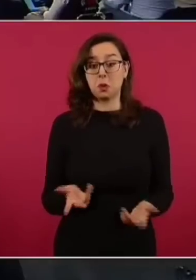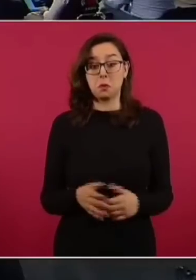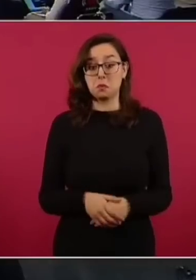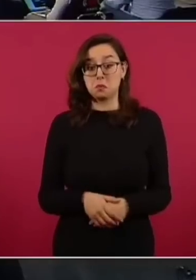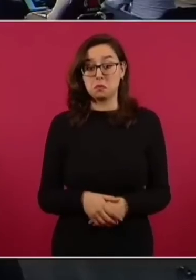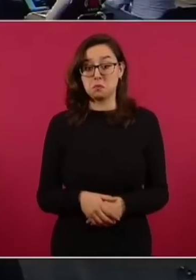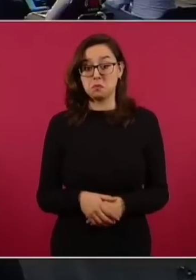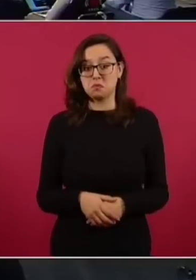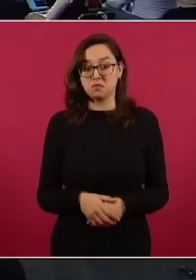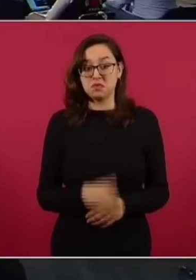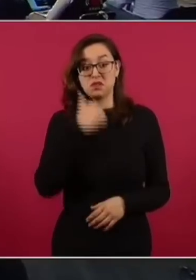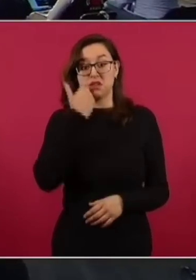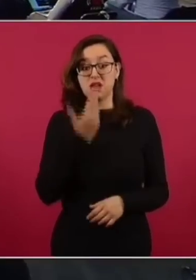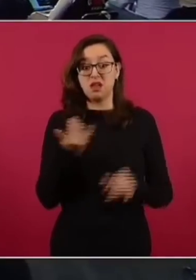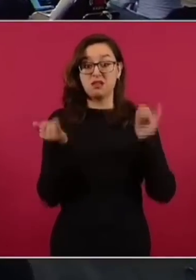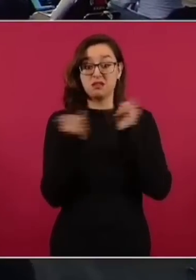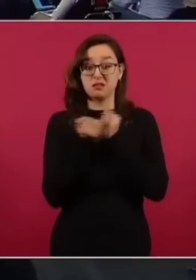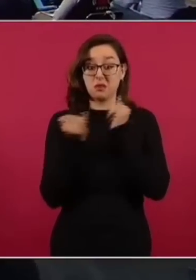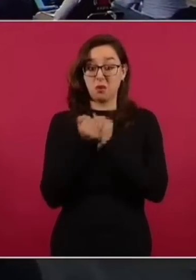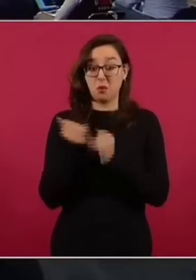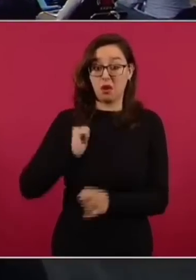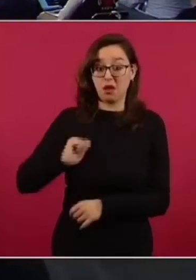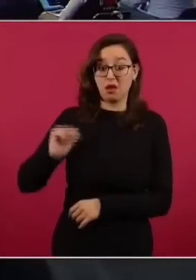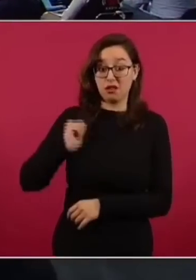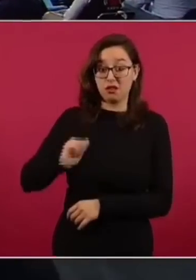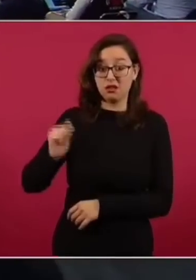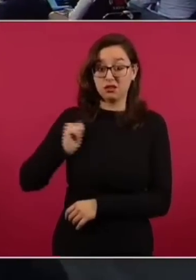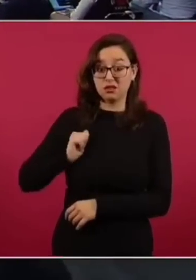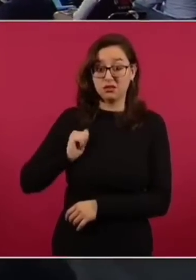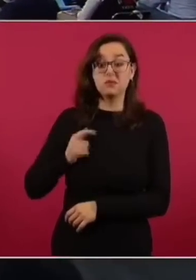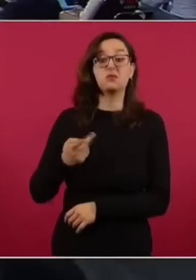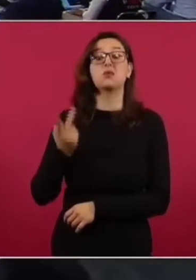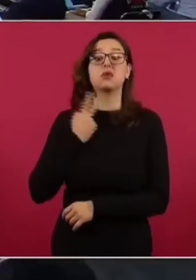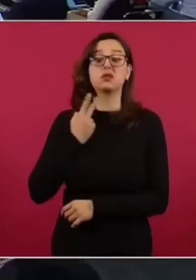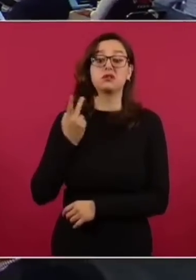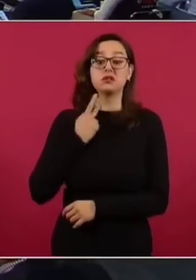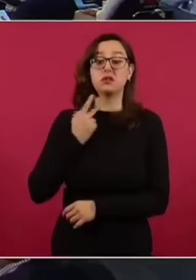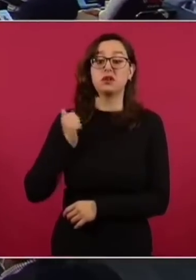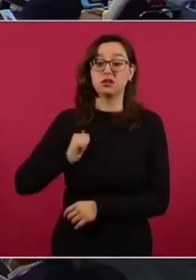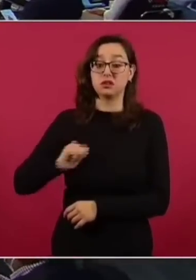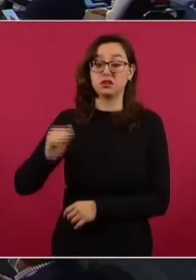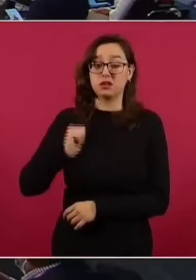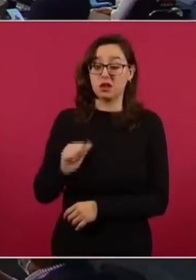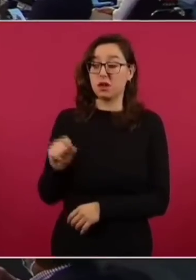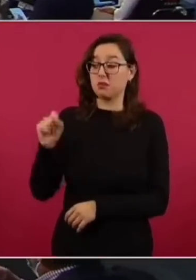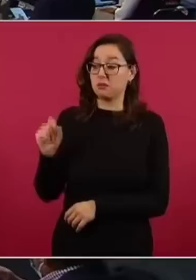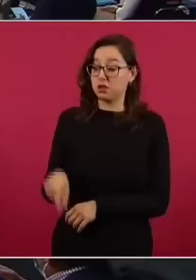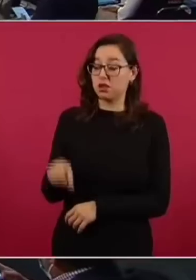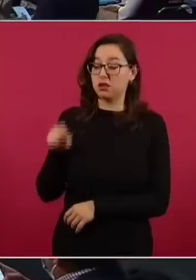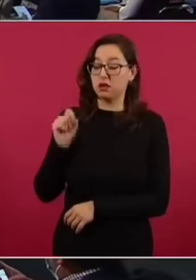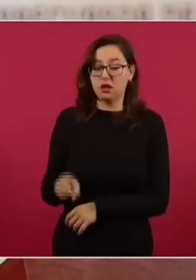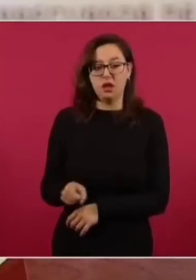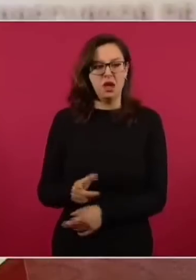en lo político, interviniendo,